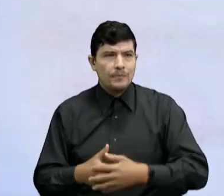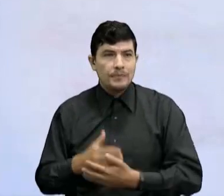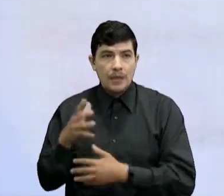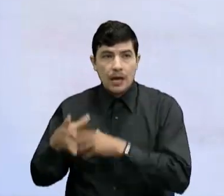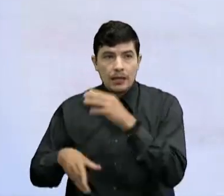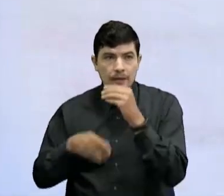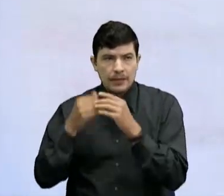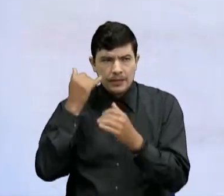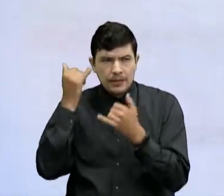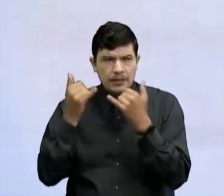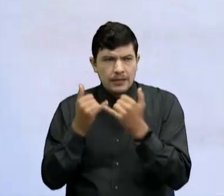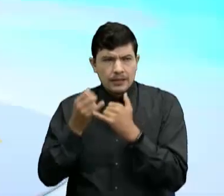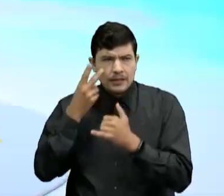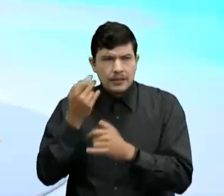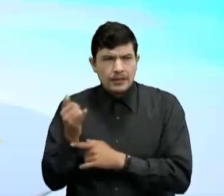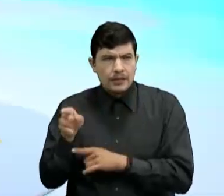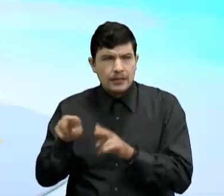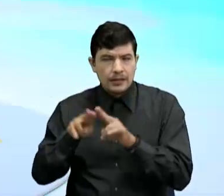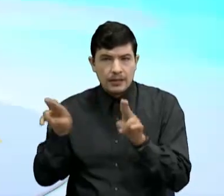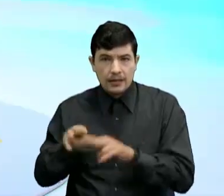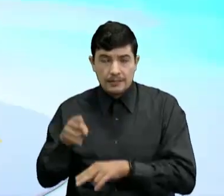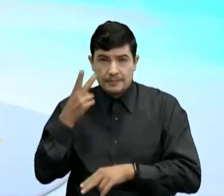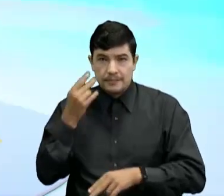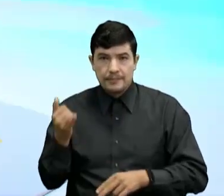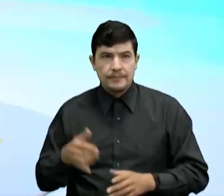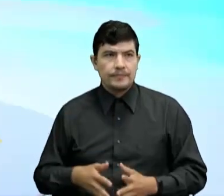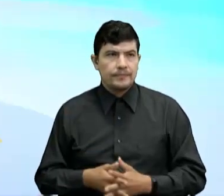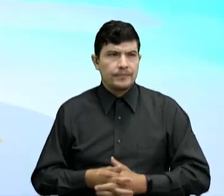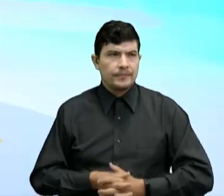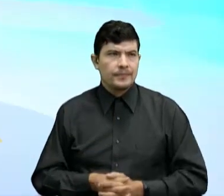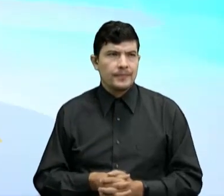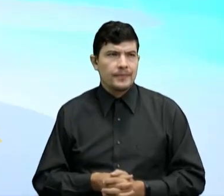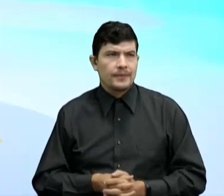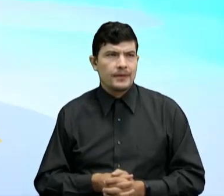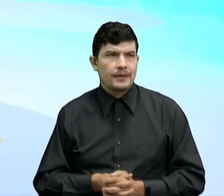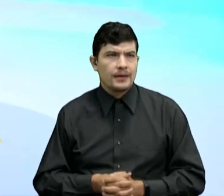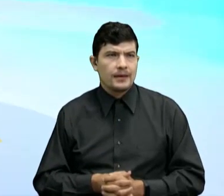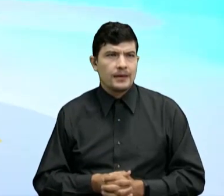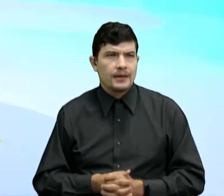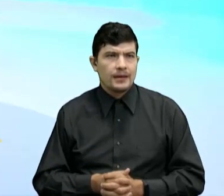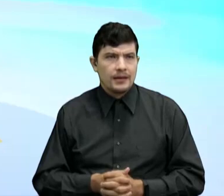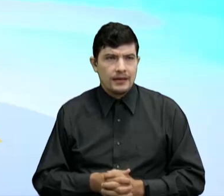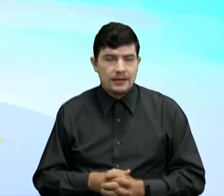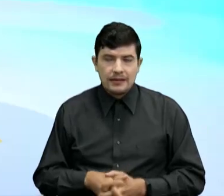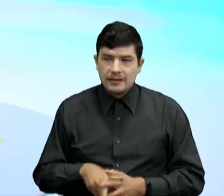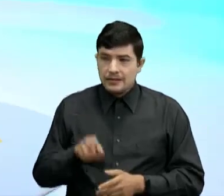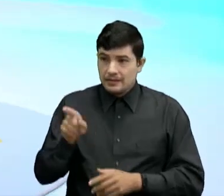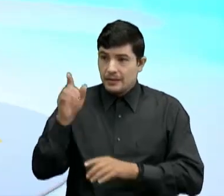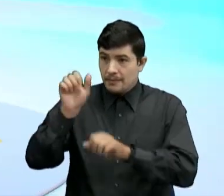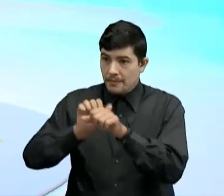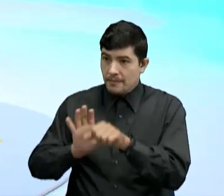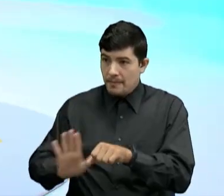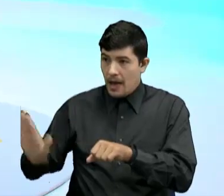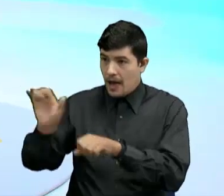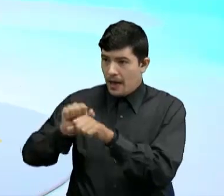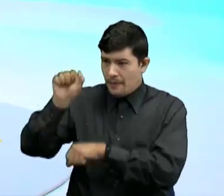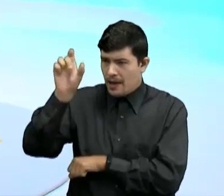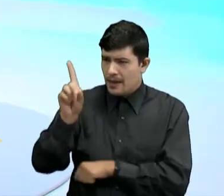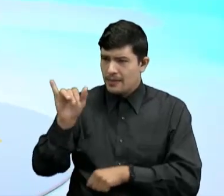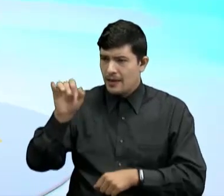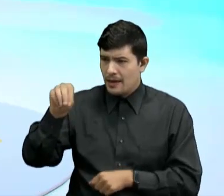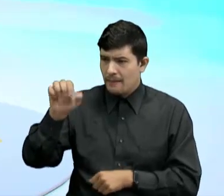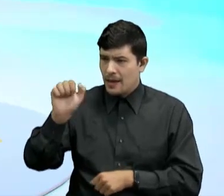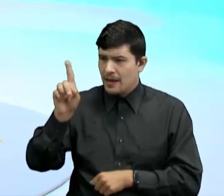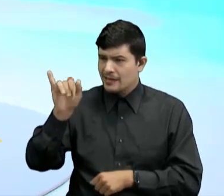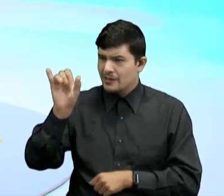internet Si la cámara me regala Un zoom Se llama El mapa Dimaxion Dimaxion Dimaxion Sí Es